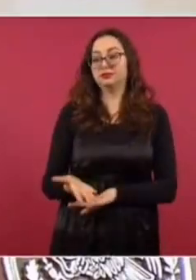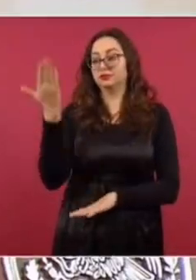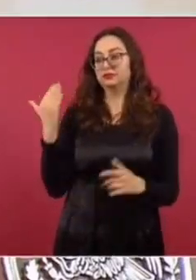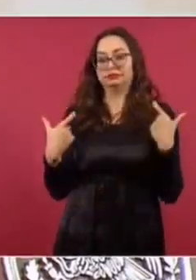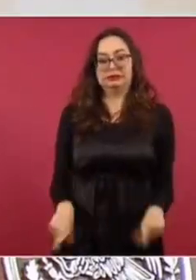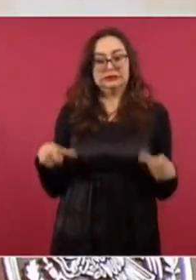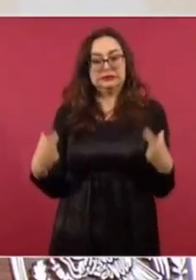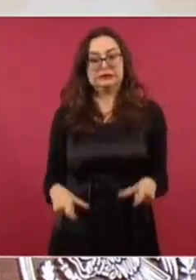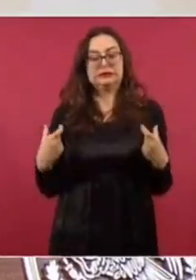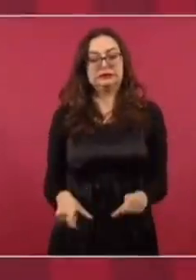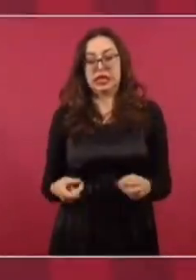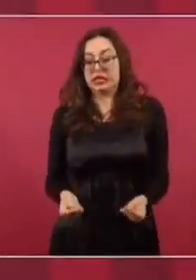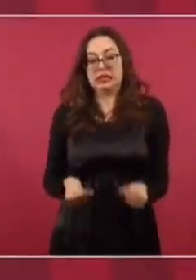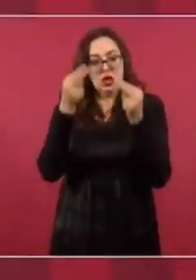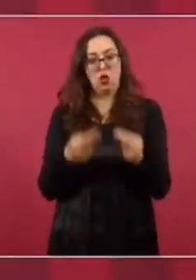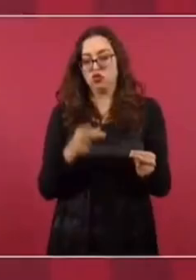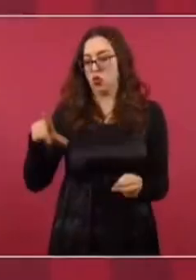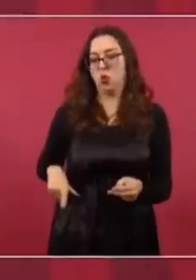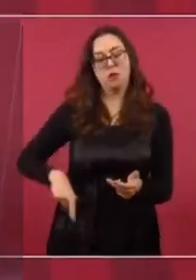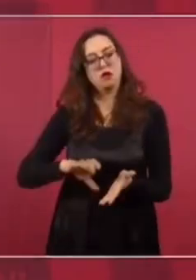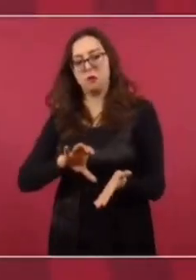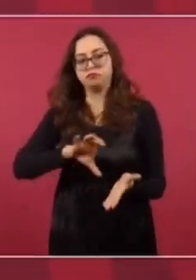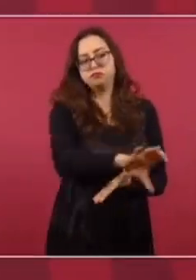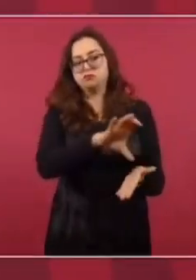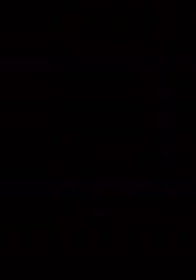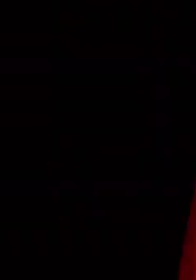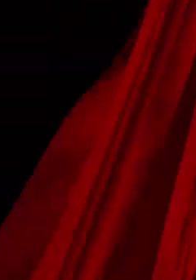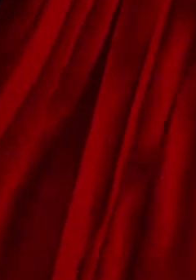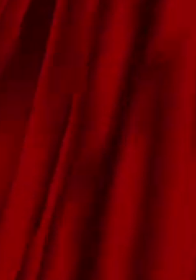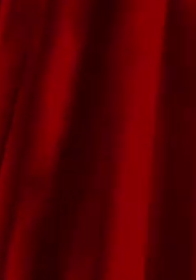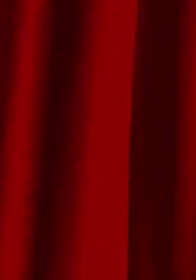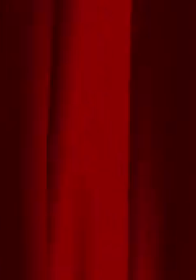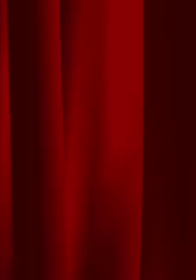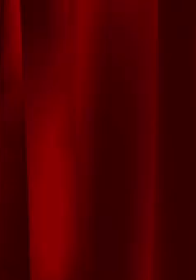económico y hacían jugosos negocios al amparo del poder público. ¿Qué es los